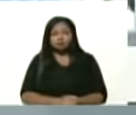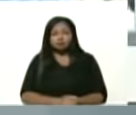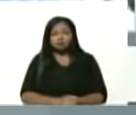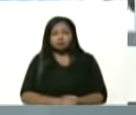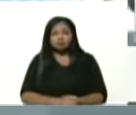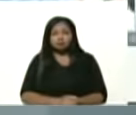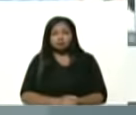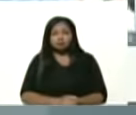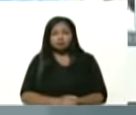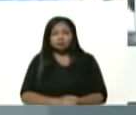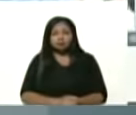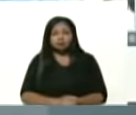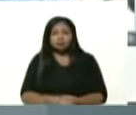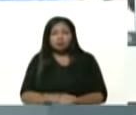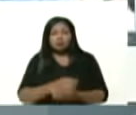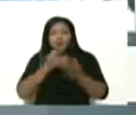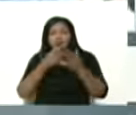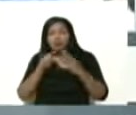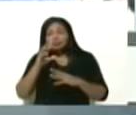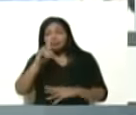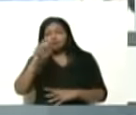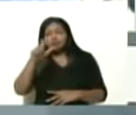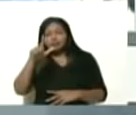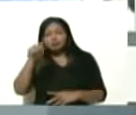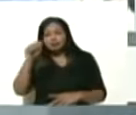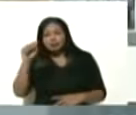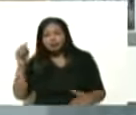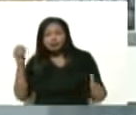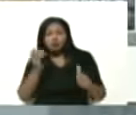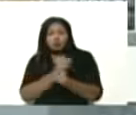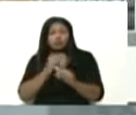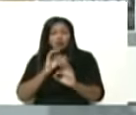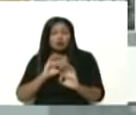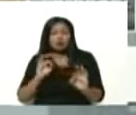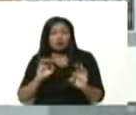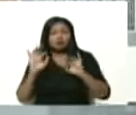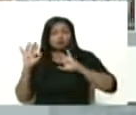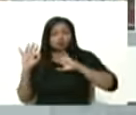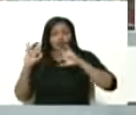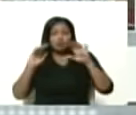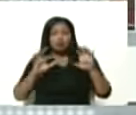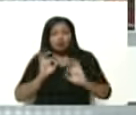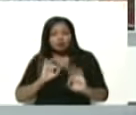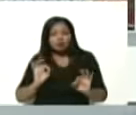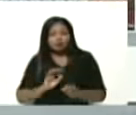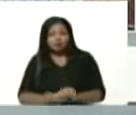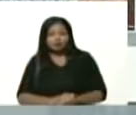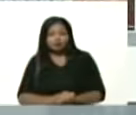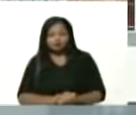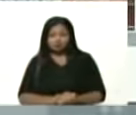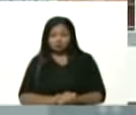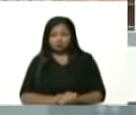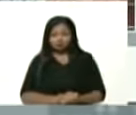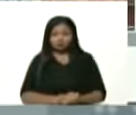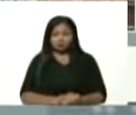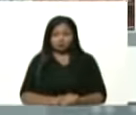La variante Delta todavía no la hemos detectado corriendo a nivel masivo, pero está.